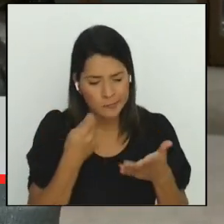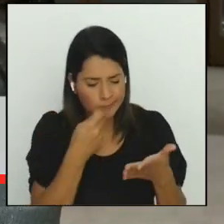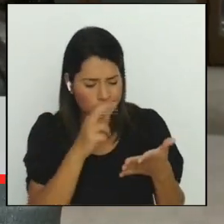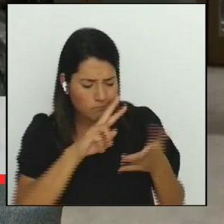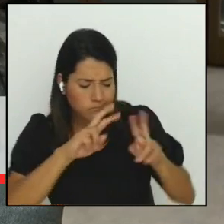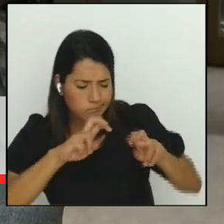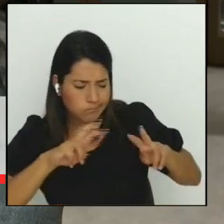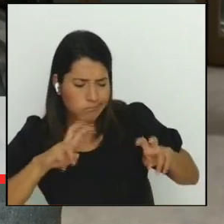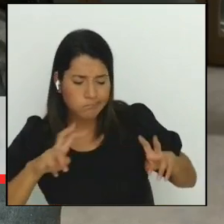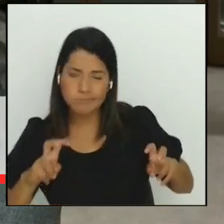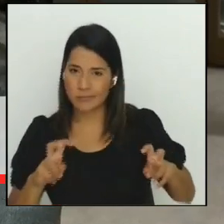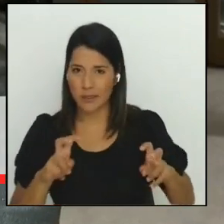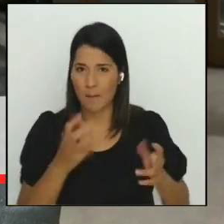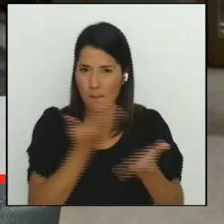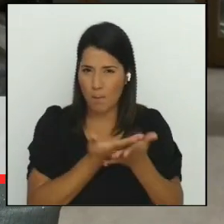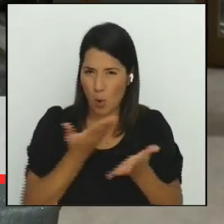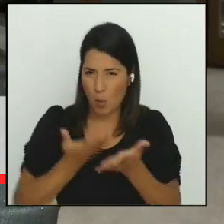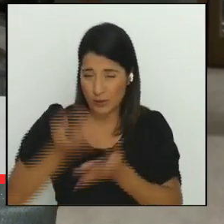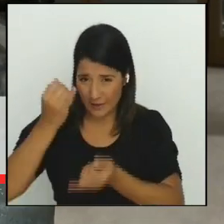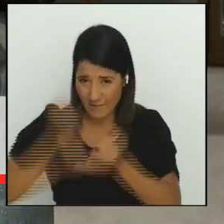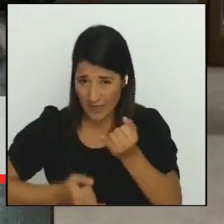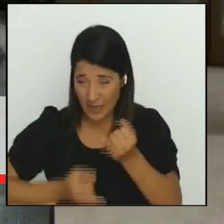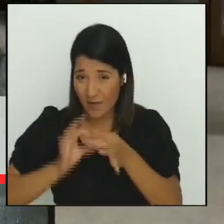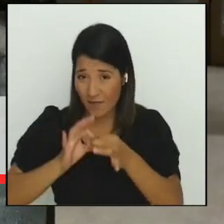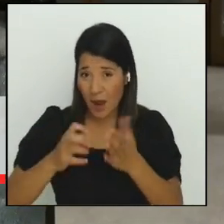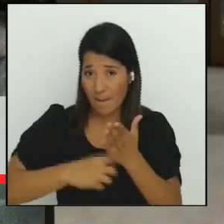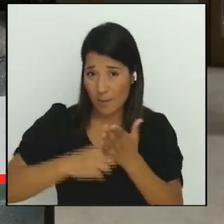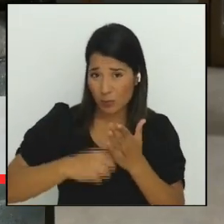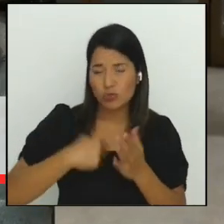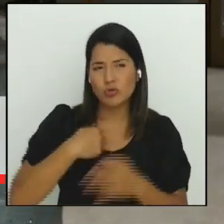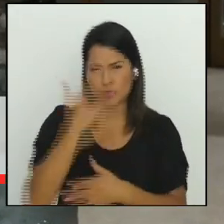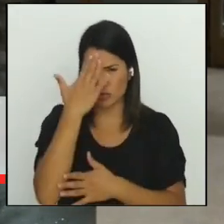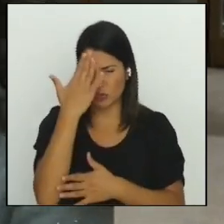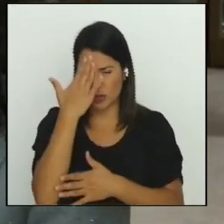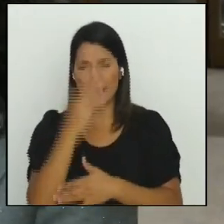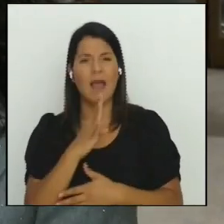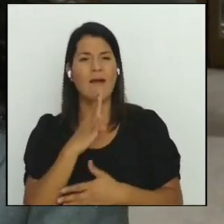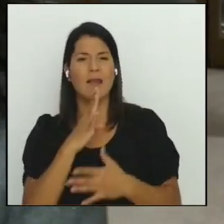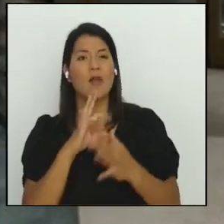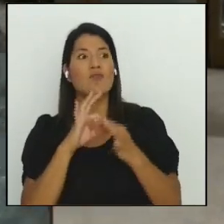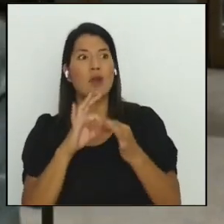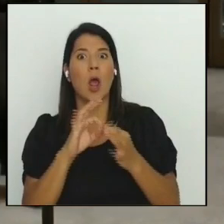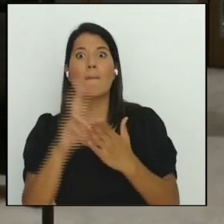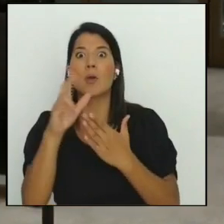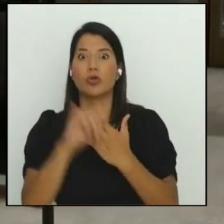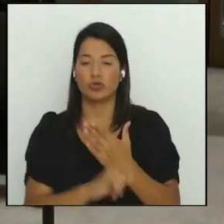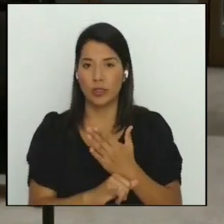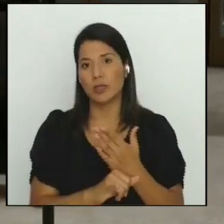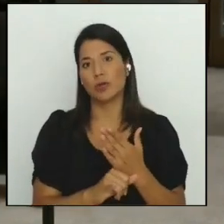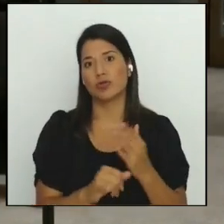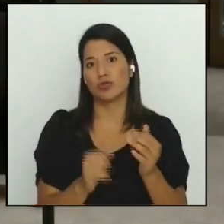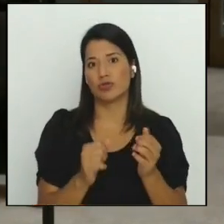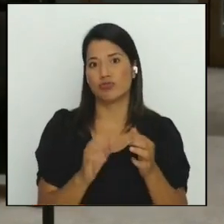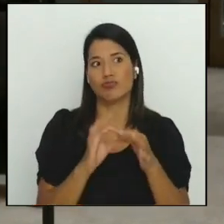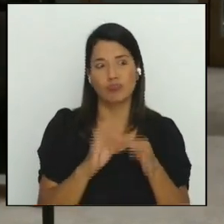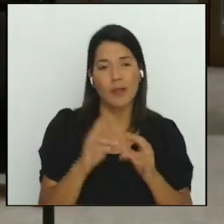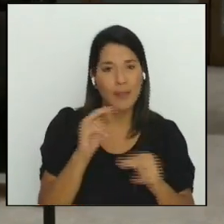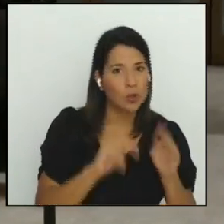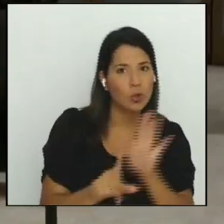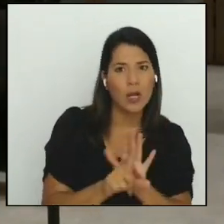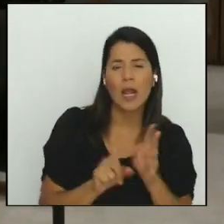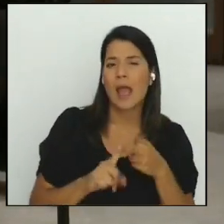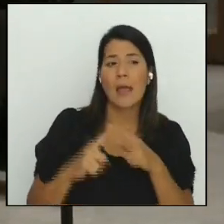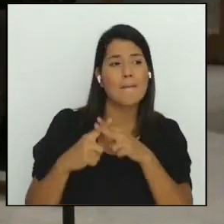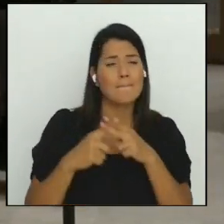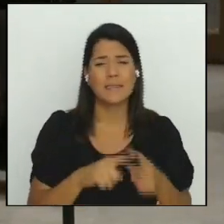han hablado de temas relacionados con crimen organizado, con proyectos de ejecución de la pena propiamente, préstamos gota a gota, así que hay que revisar